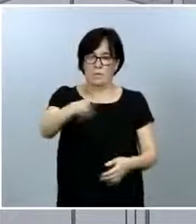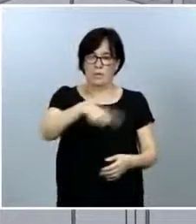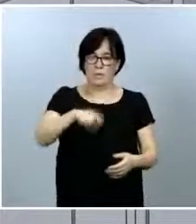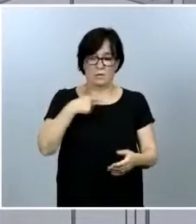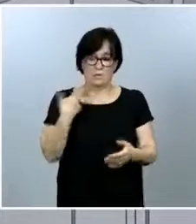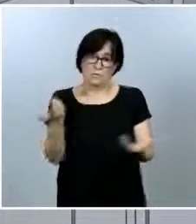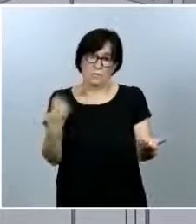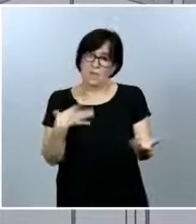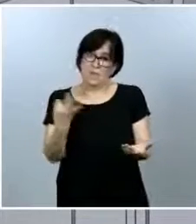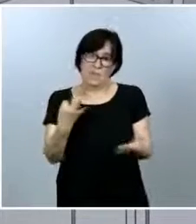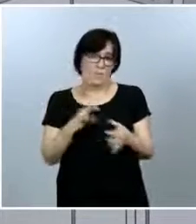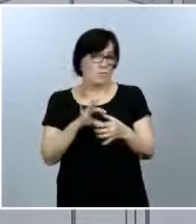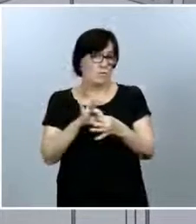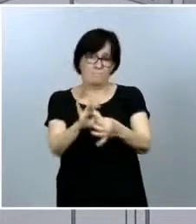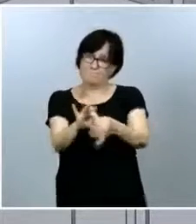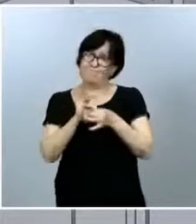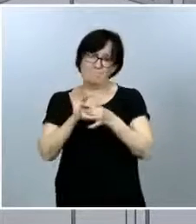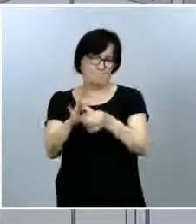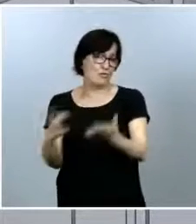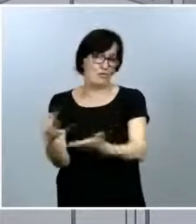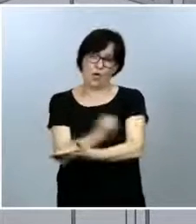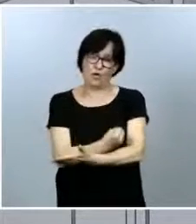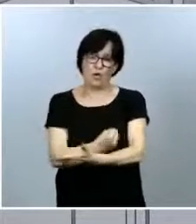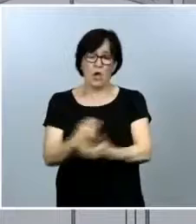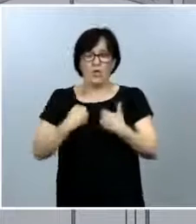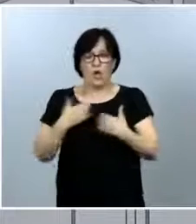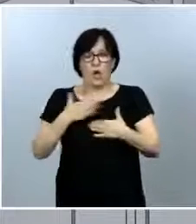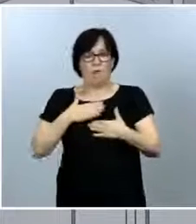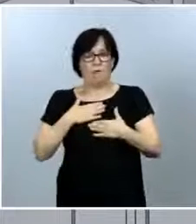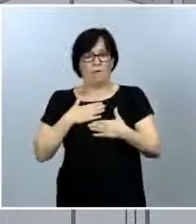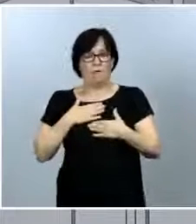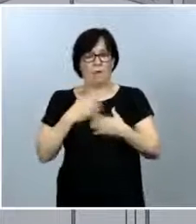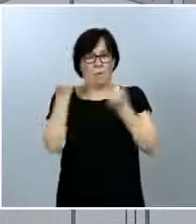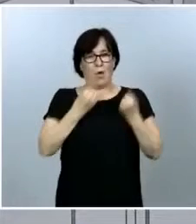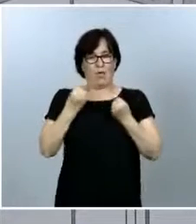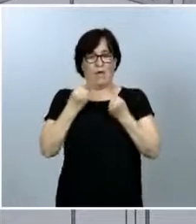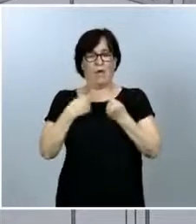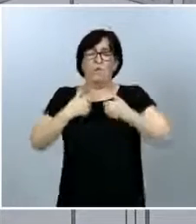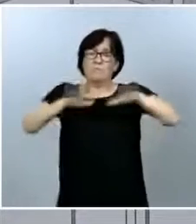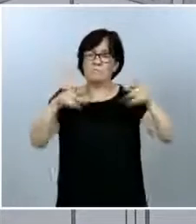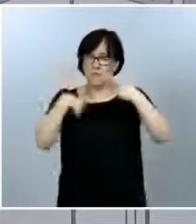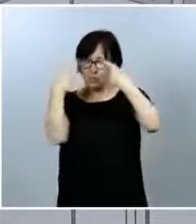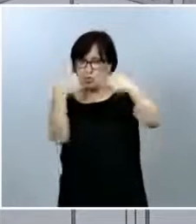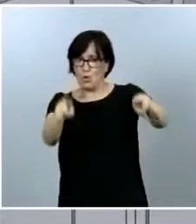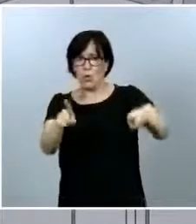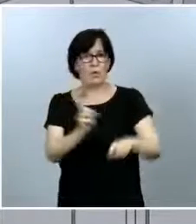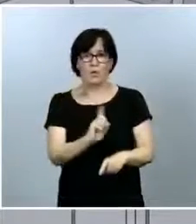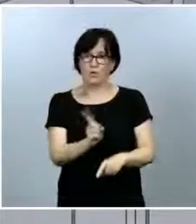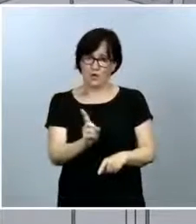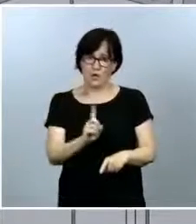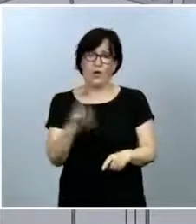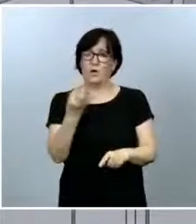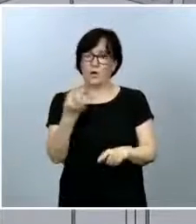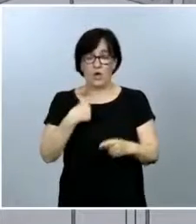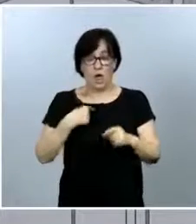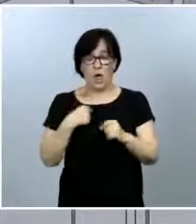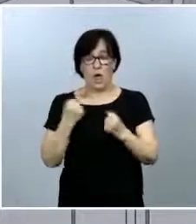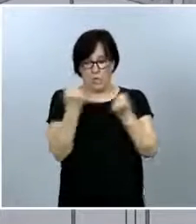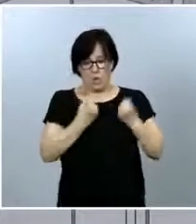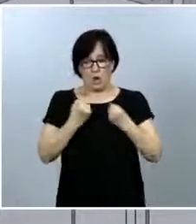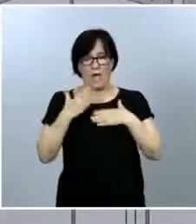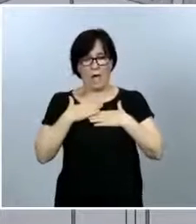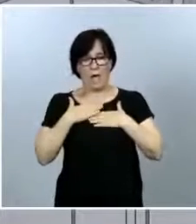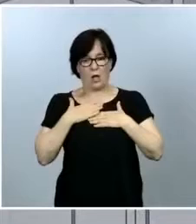equipo. Aquí no consiste en yo me protejo y sálvese quien pueda, esto consiste en yo me protejo para